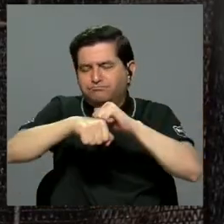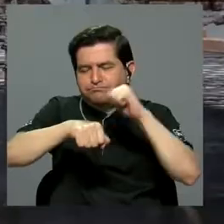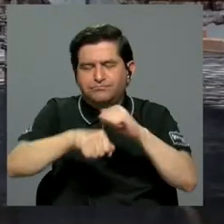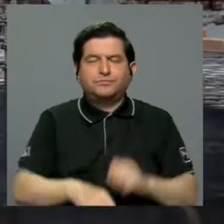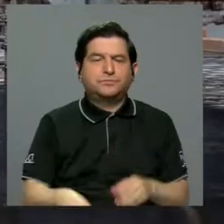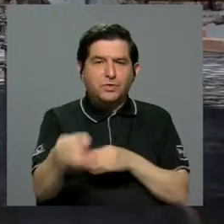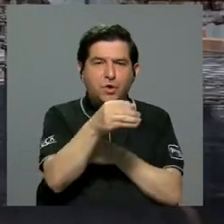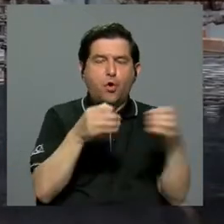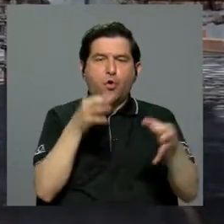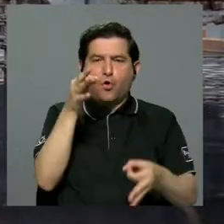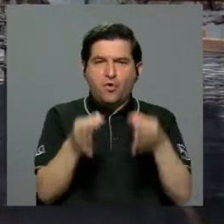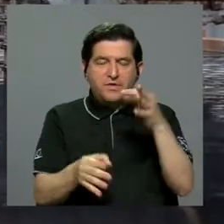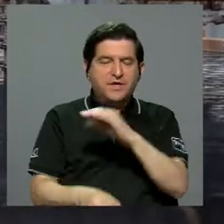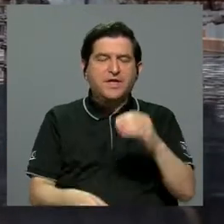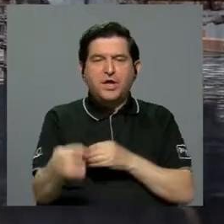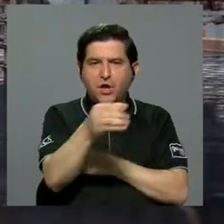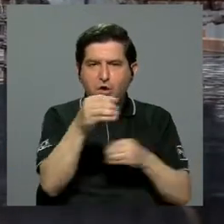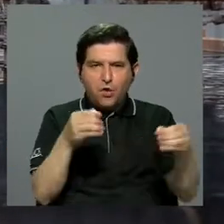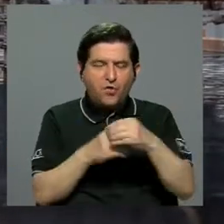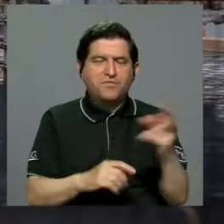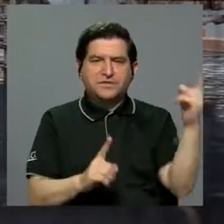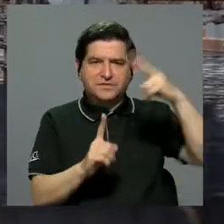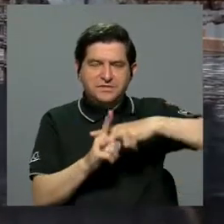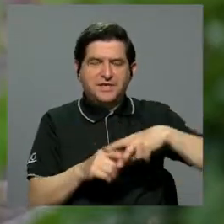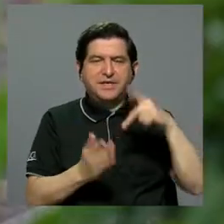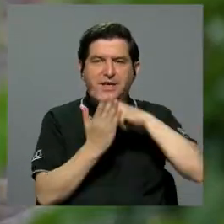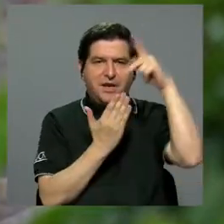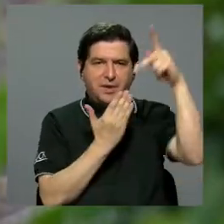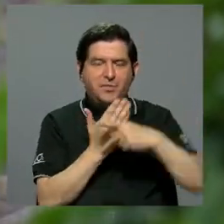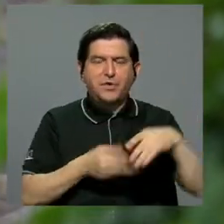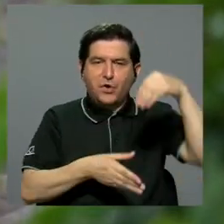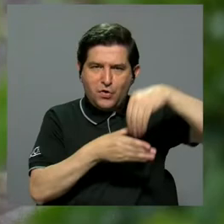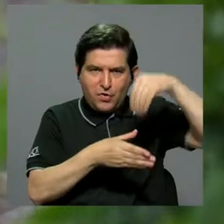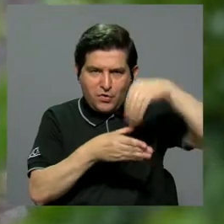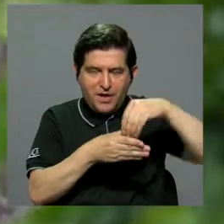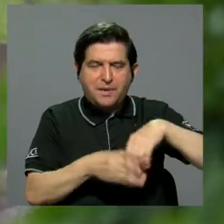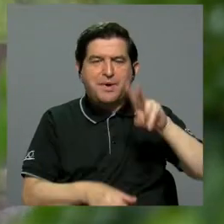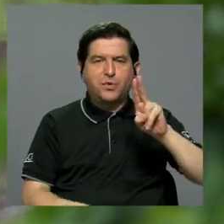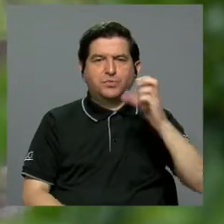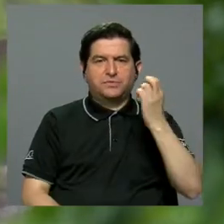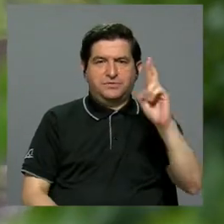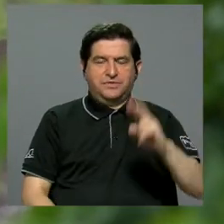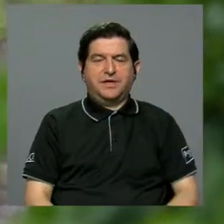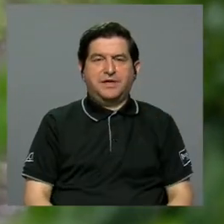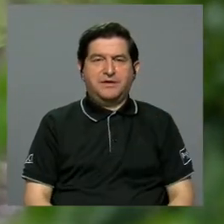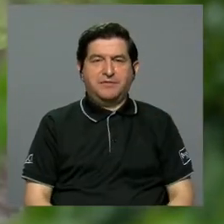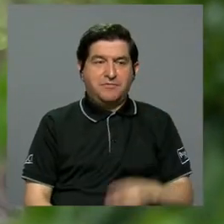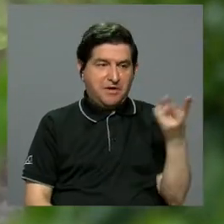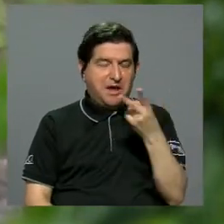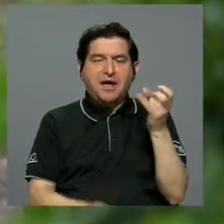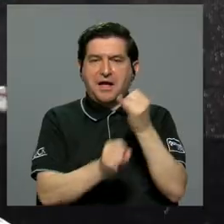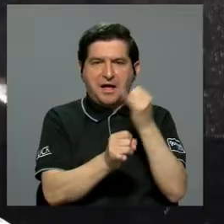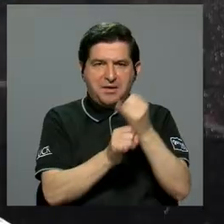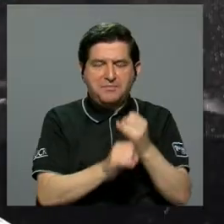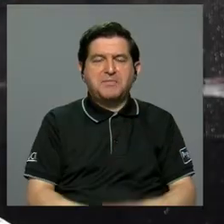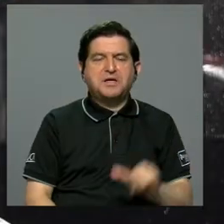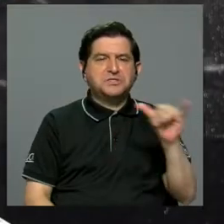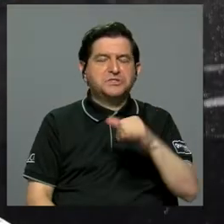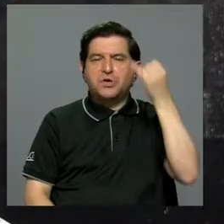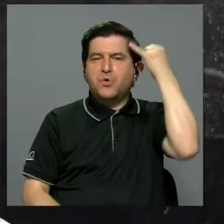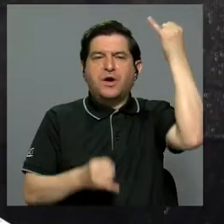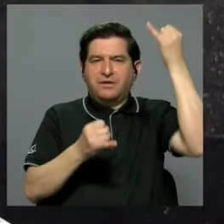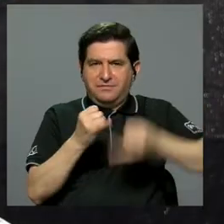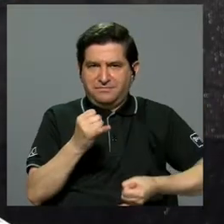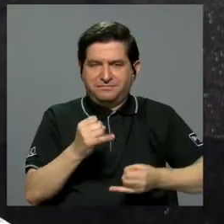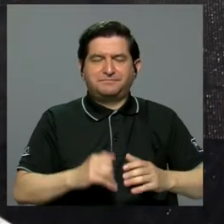Geología, la Oficina Jurídica y la Oficina Ejecutora del Programa de Inversiones de la UCR. Ambas instancias llegaron a